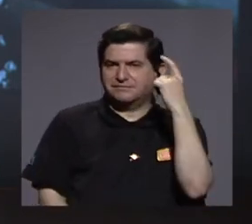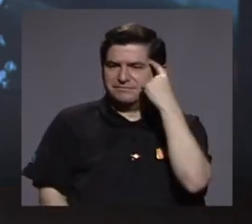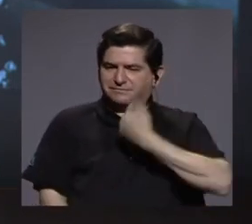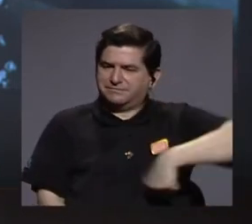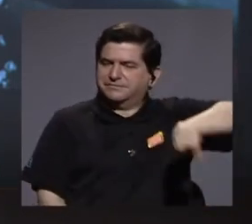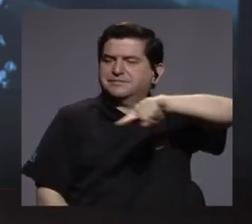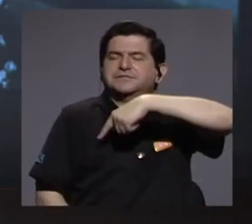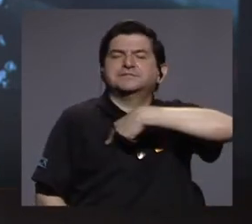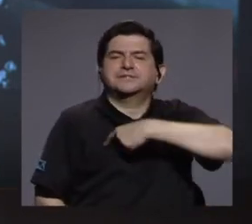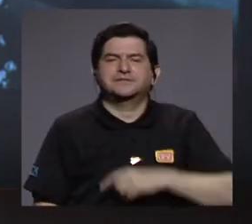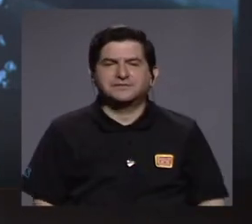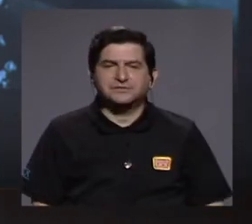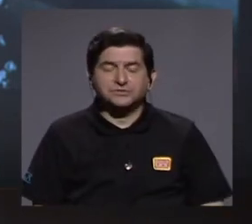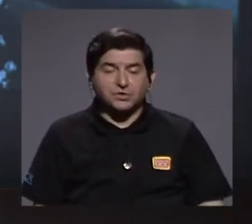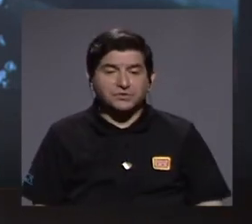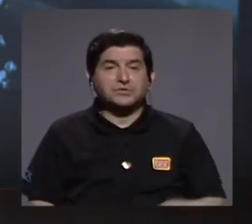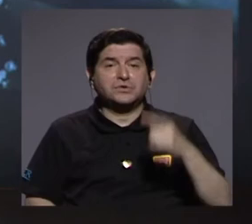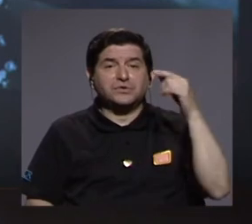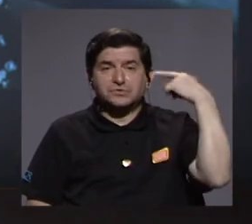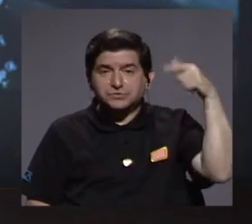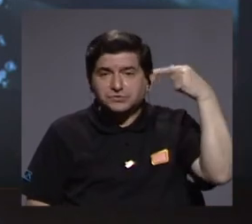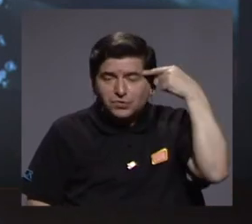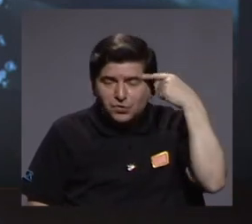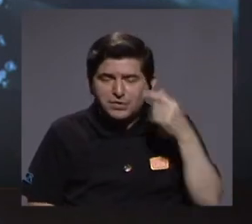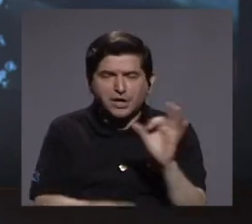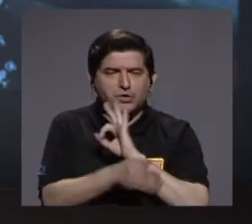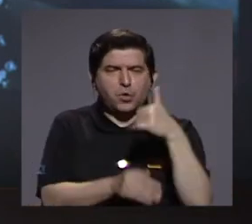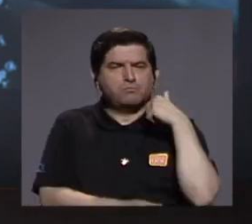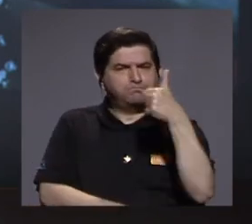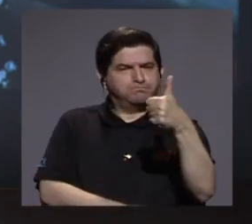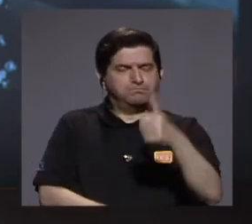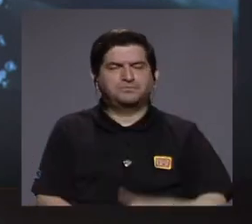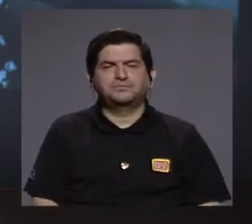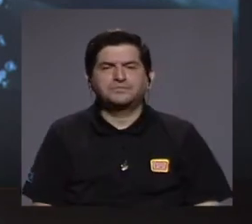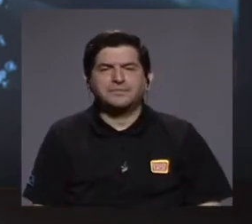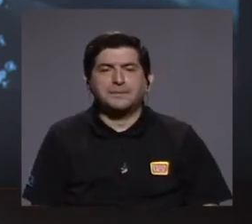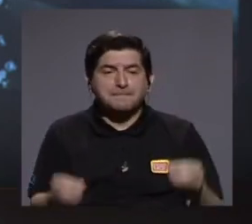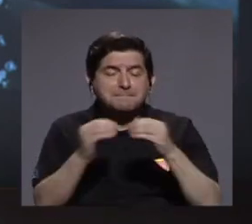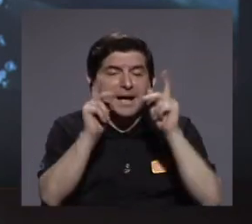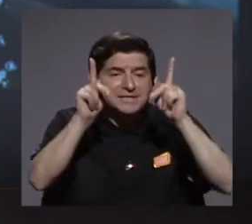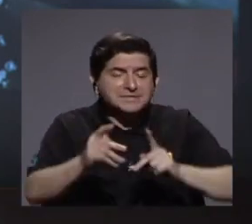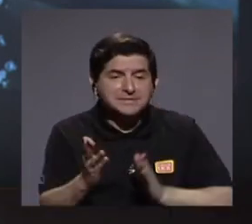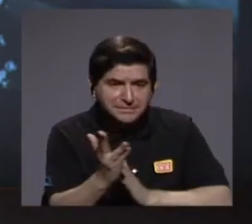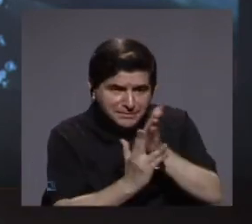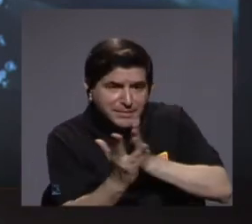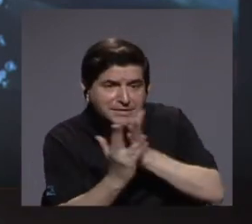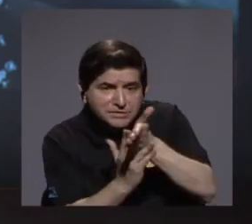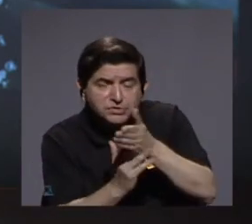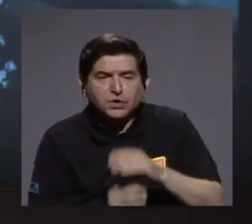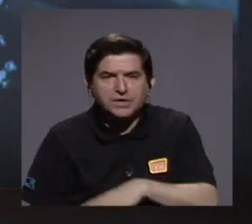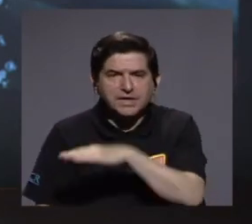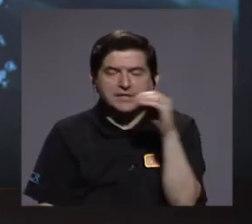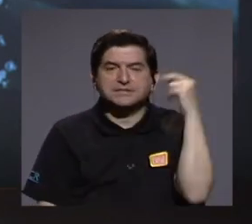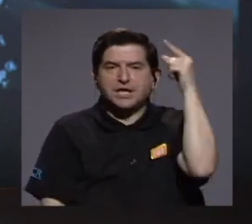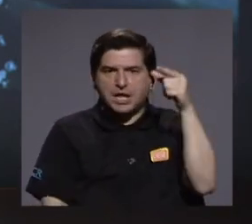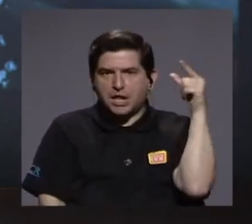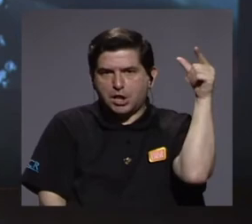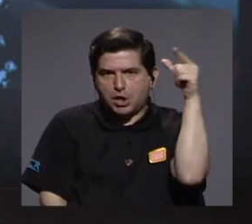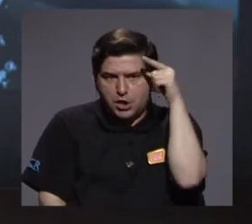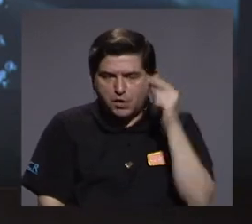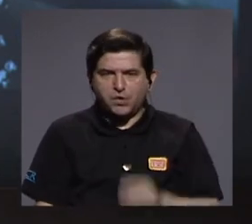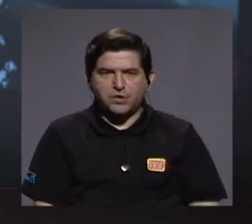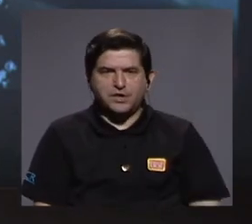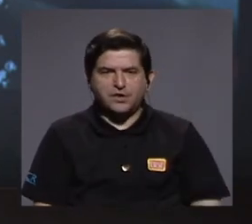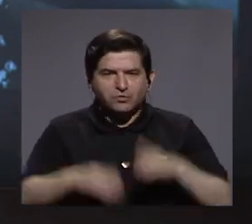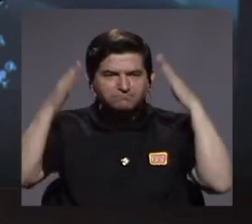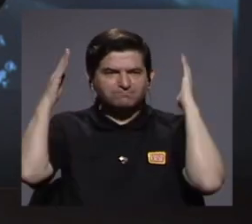nosotros lograr hacer el Estado más eficiente, lograr llegar a más personas y ser obviamente mucho